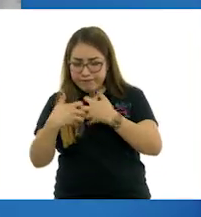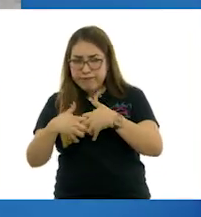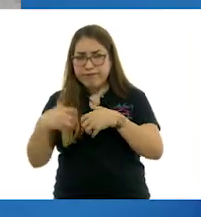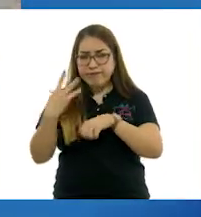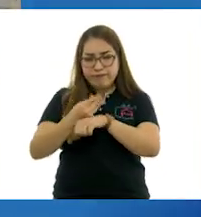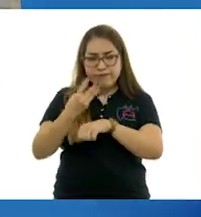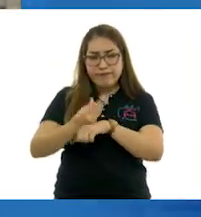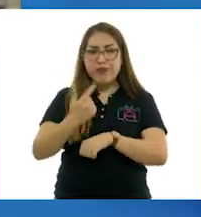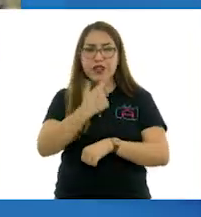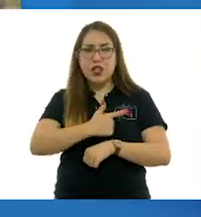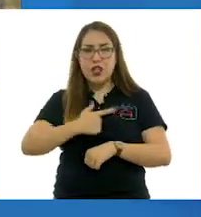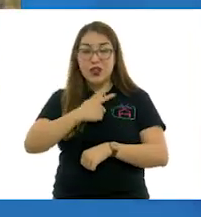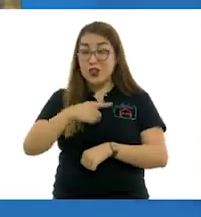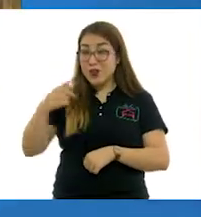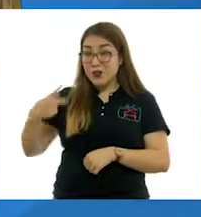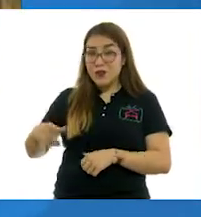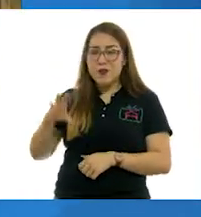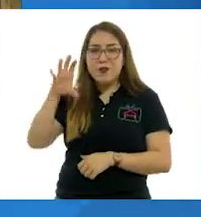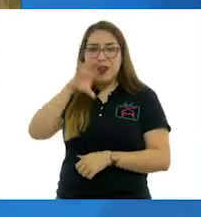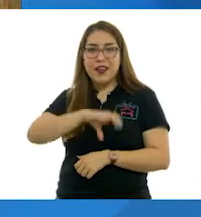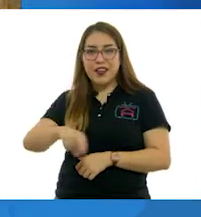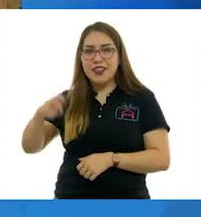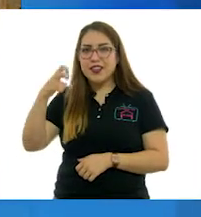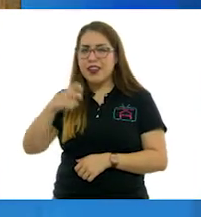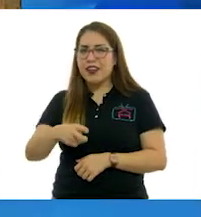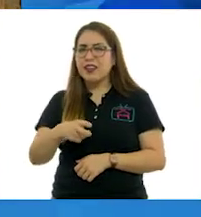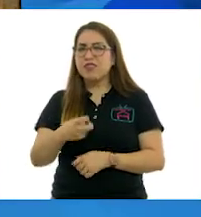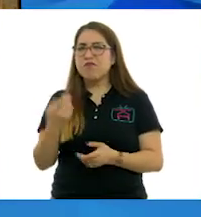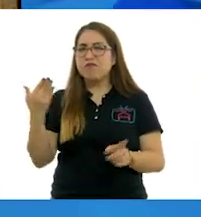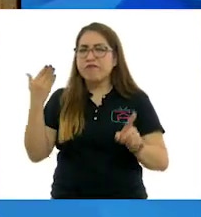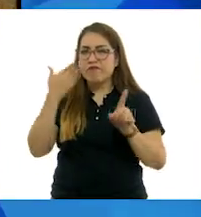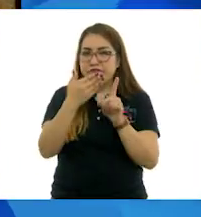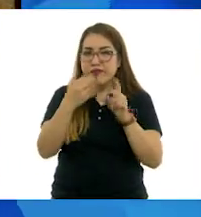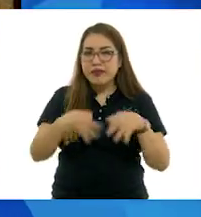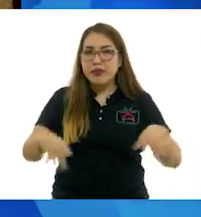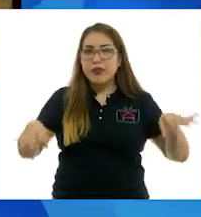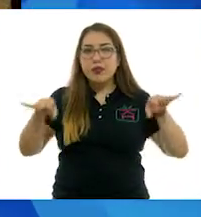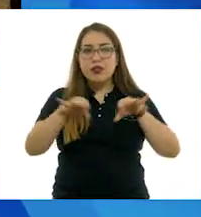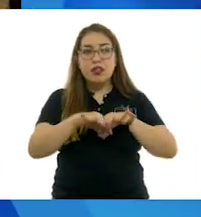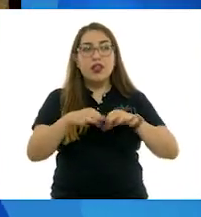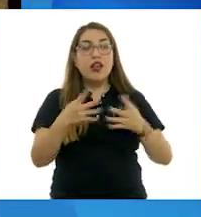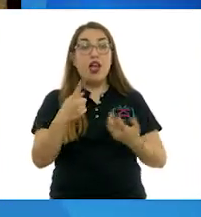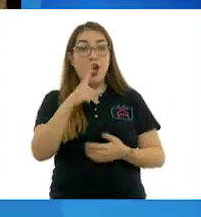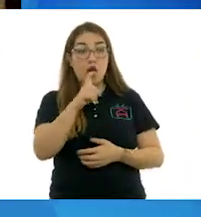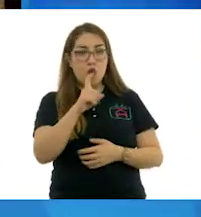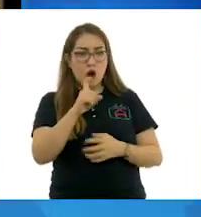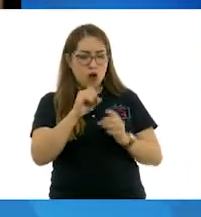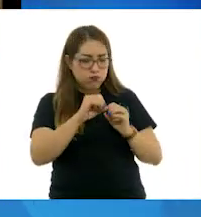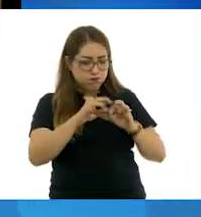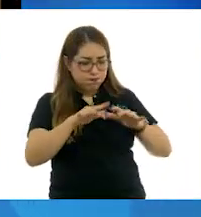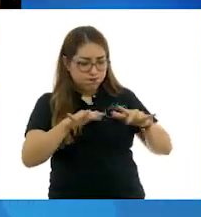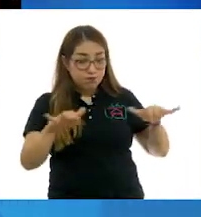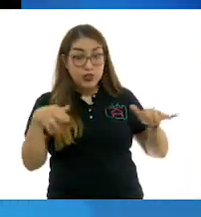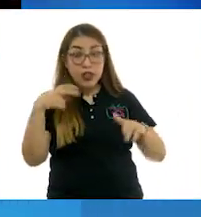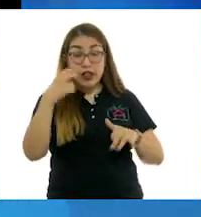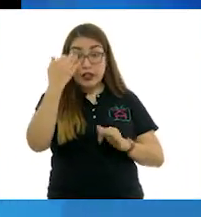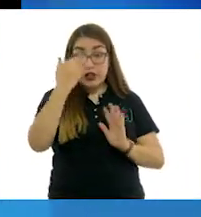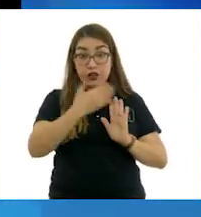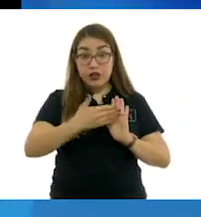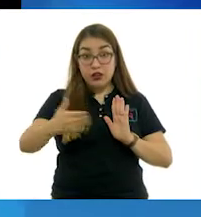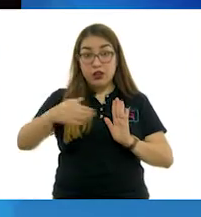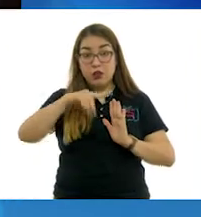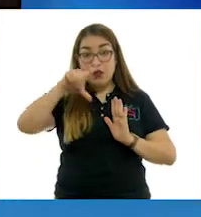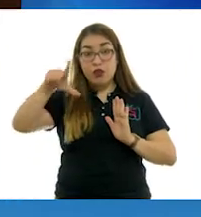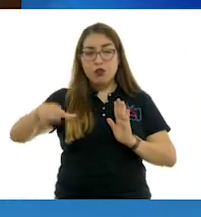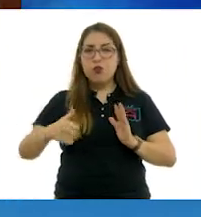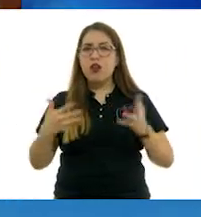Esa pasión, cuyo sentido esencial parece concentrarse en la doma del agua, cristalizaría años después en algunas de